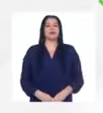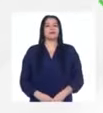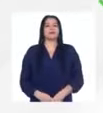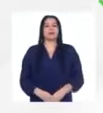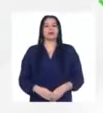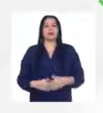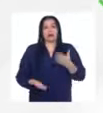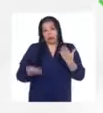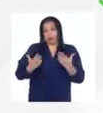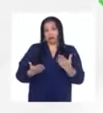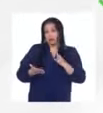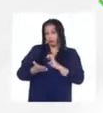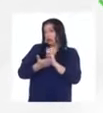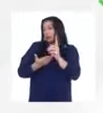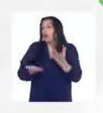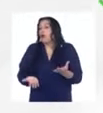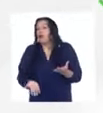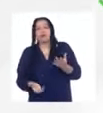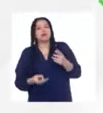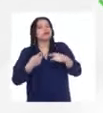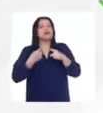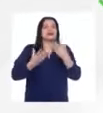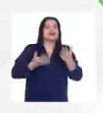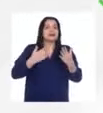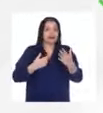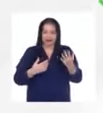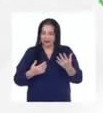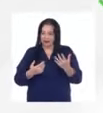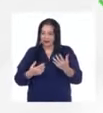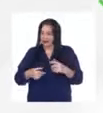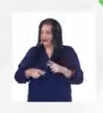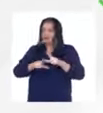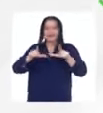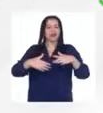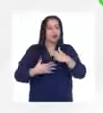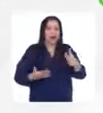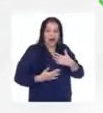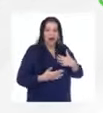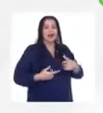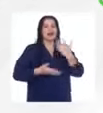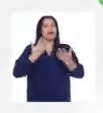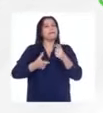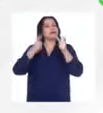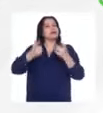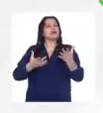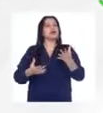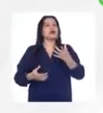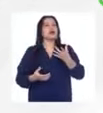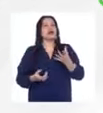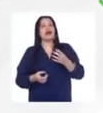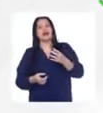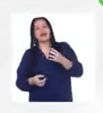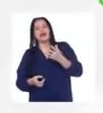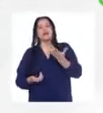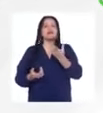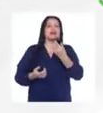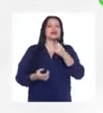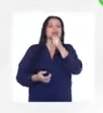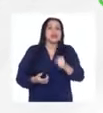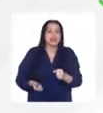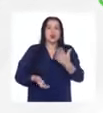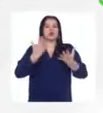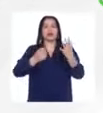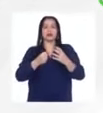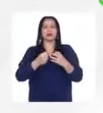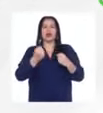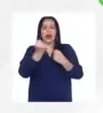puede que sea la educación puede que sea el ambiente puede que sea las personas de la tercera edad puede ser luchar por la justicia